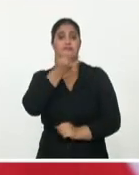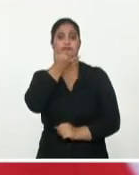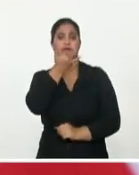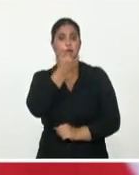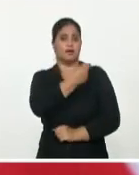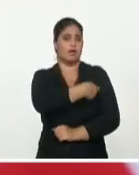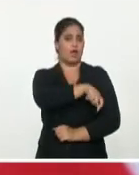agudizan durante la COVID.